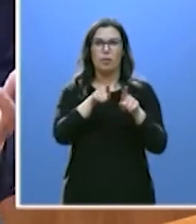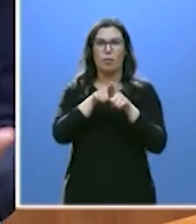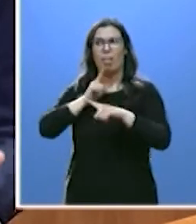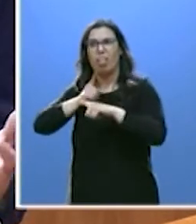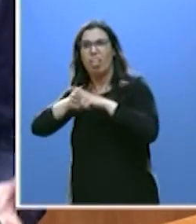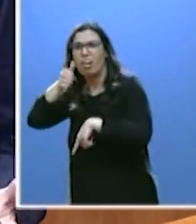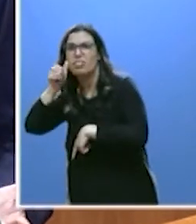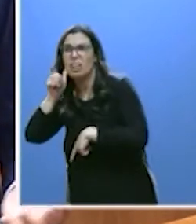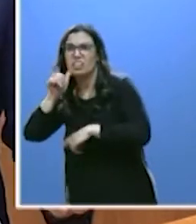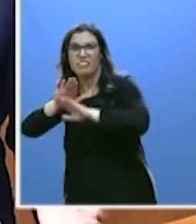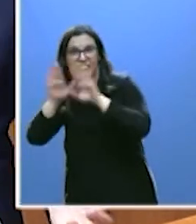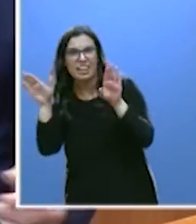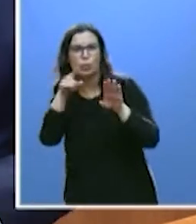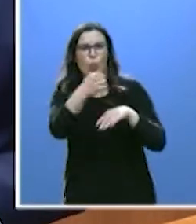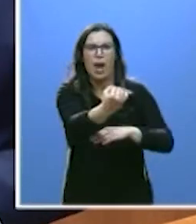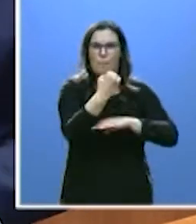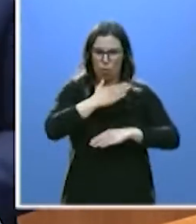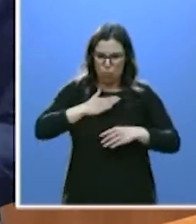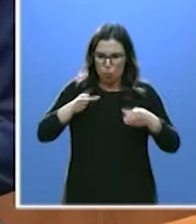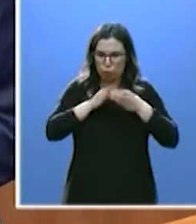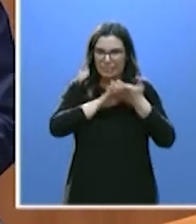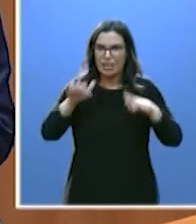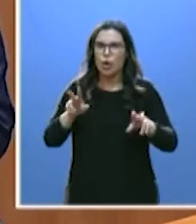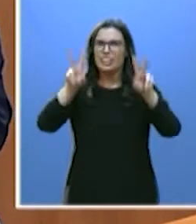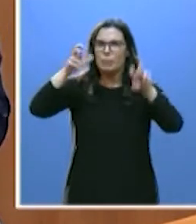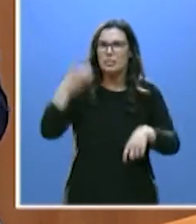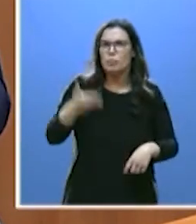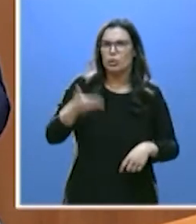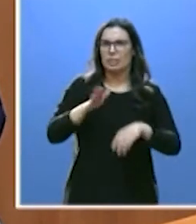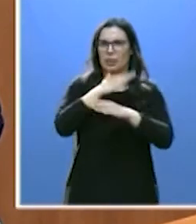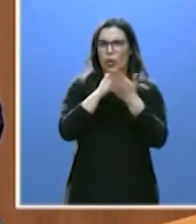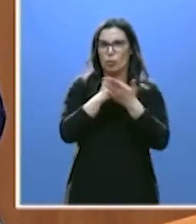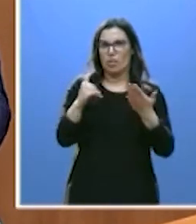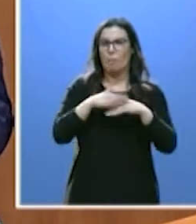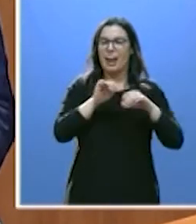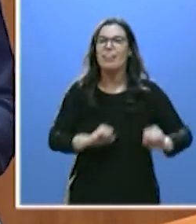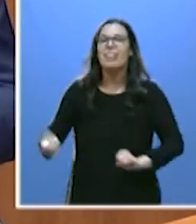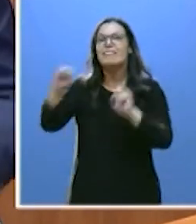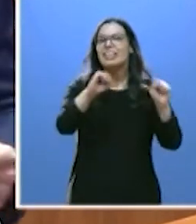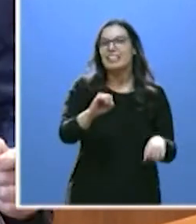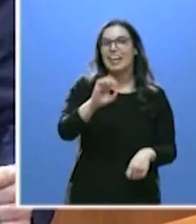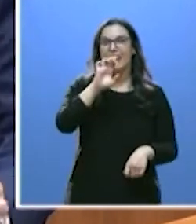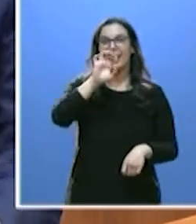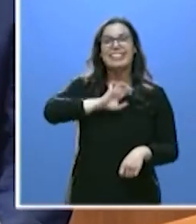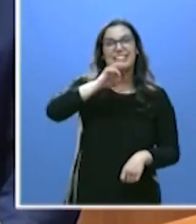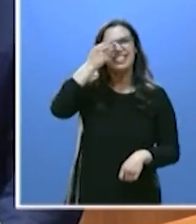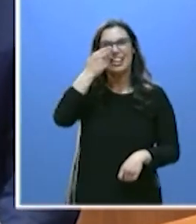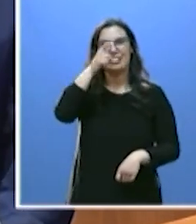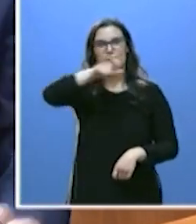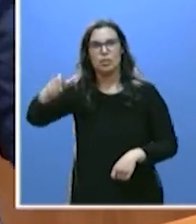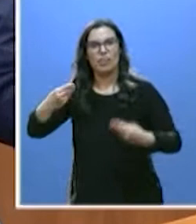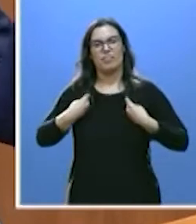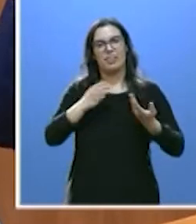Sánchez esté con la Junta en los grandes asuntos de comunidad, en la defensa de los intereses de las personas de esta tierra.